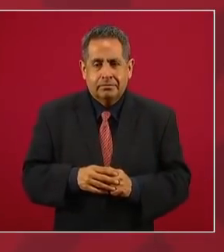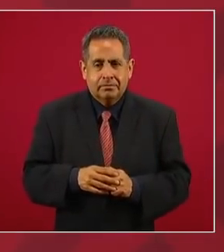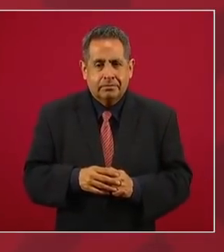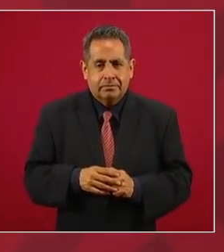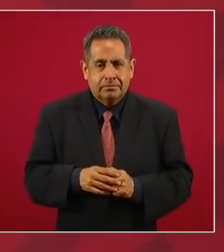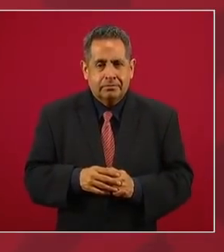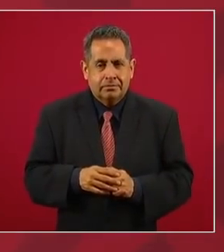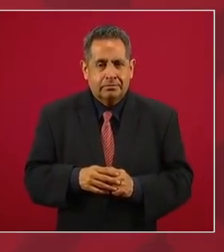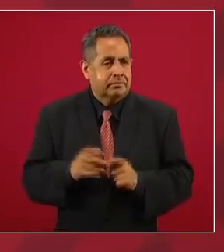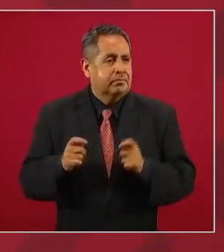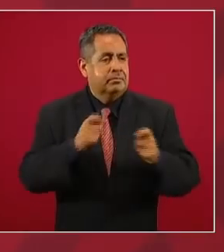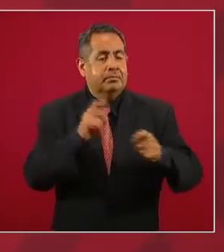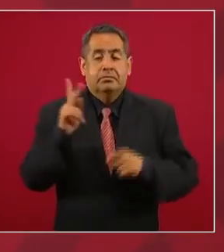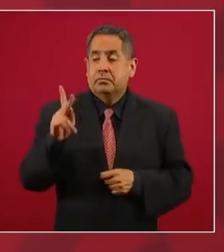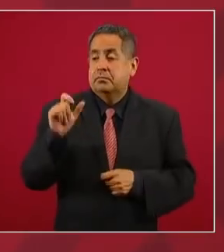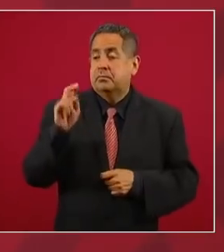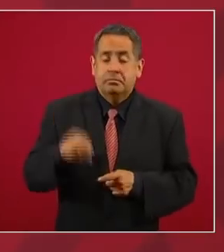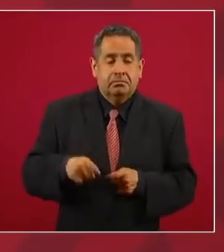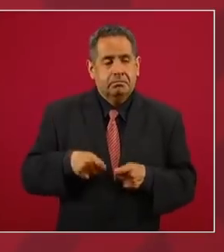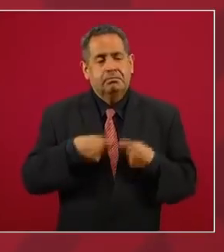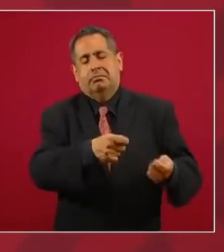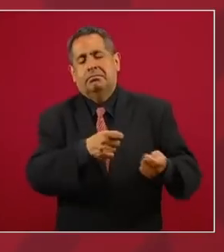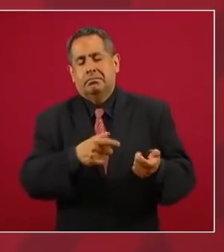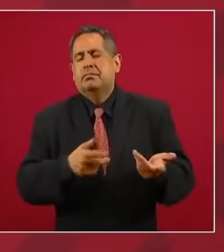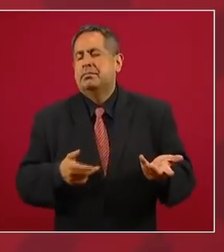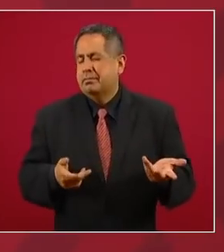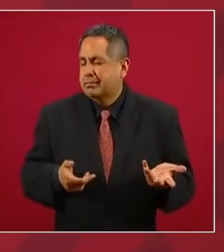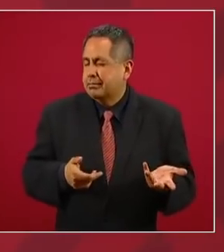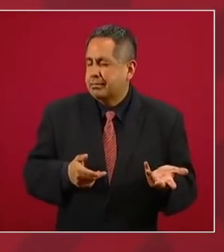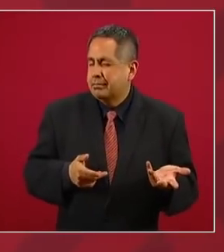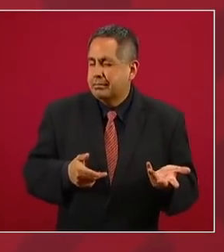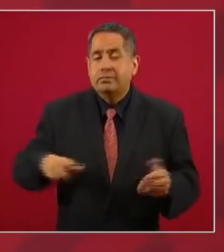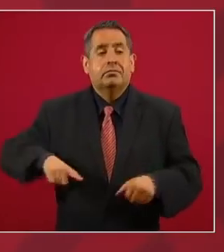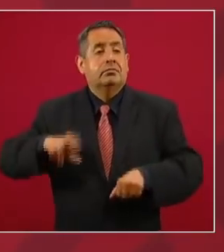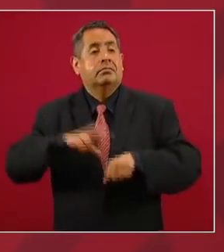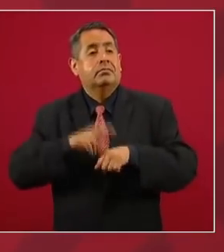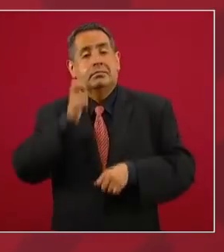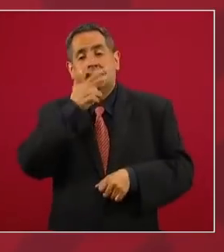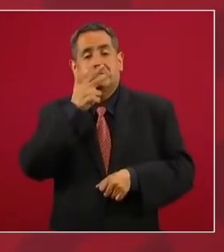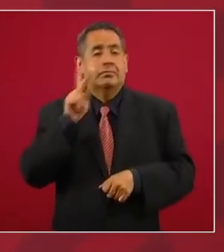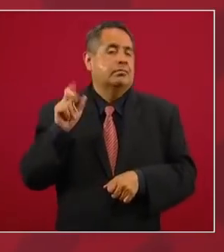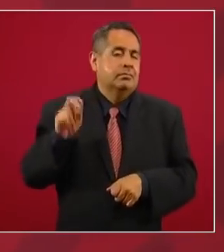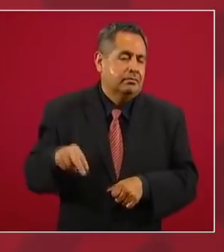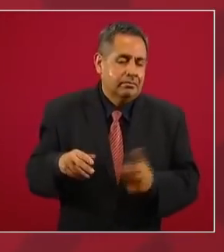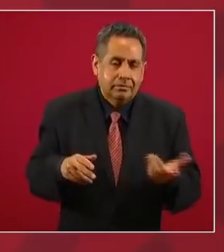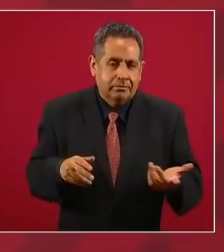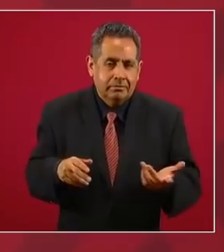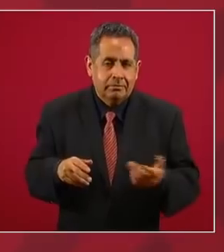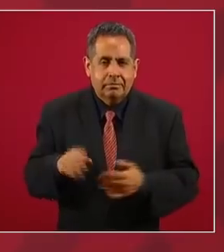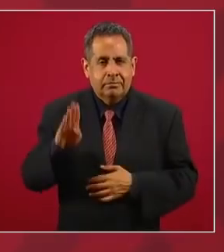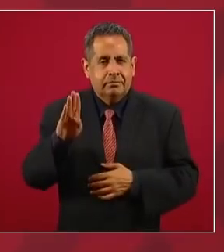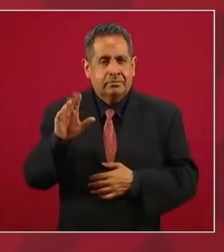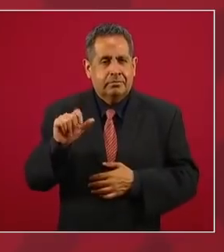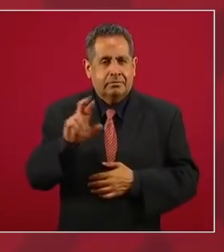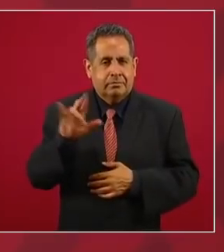pues llega el PAN a la gubernatura. Barrios,